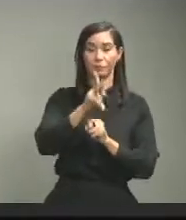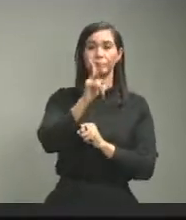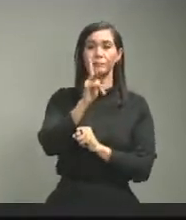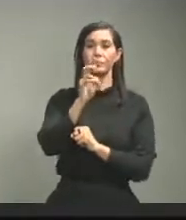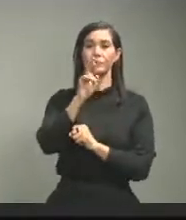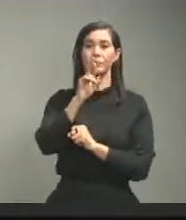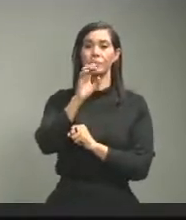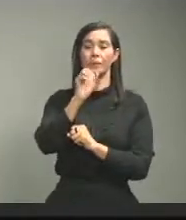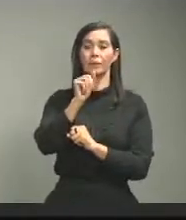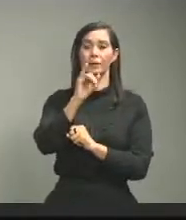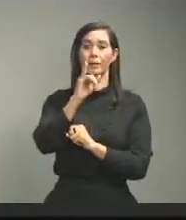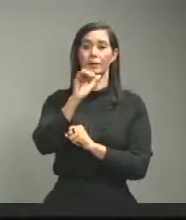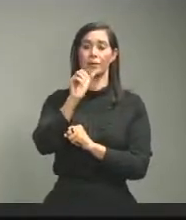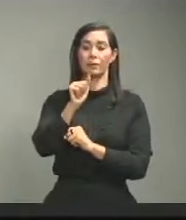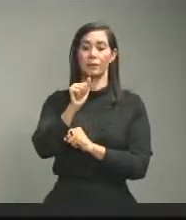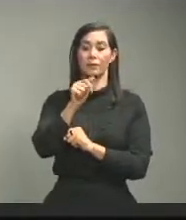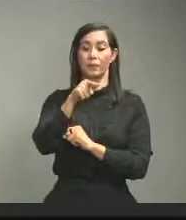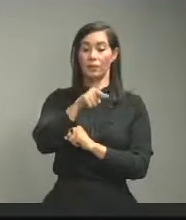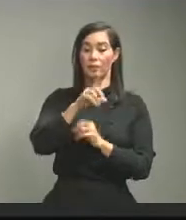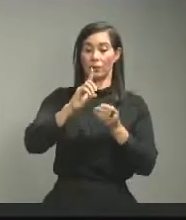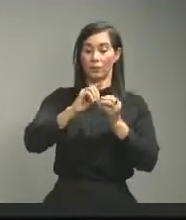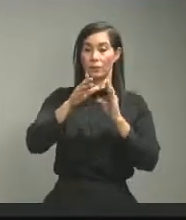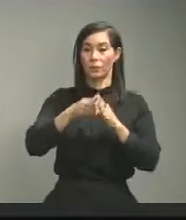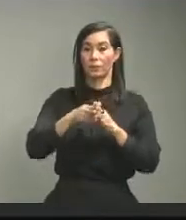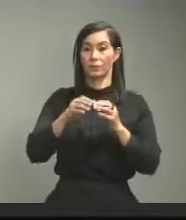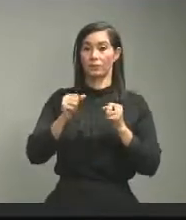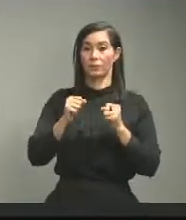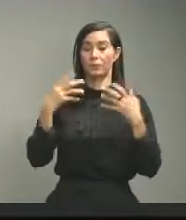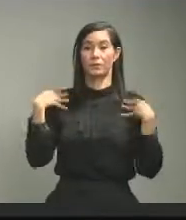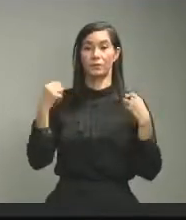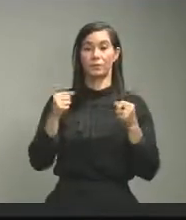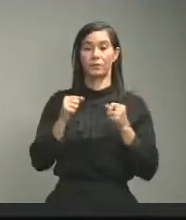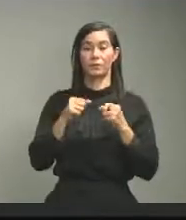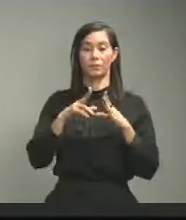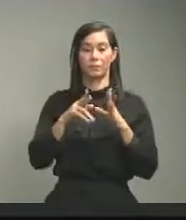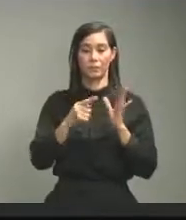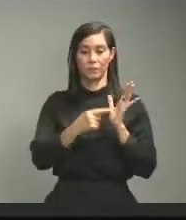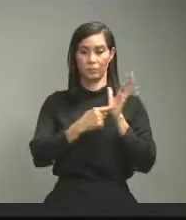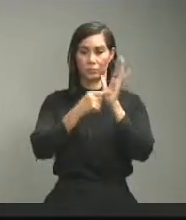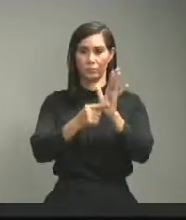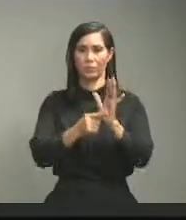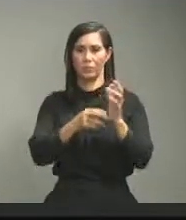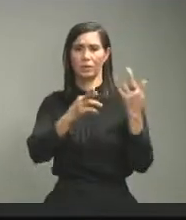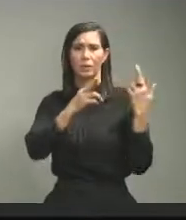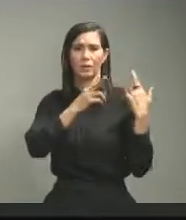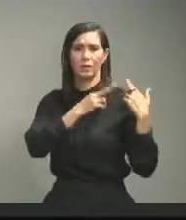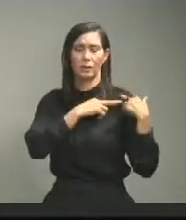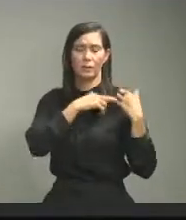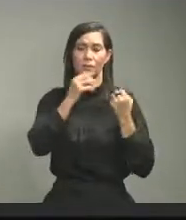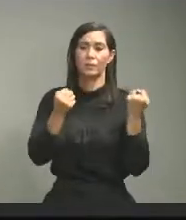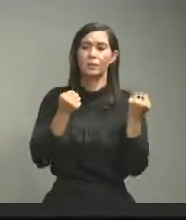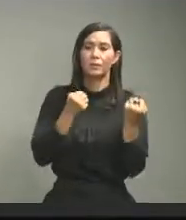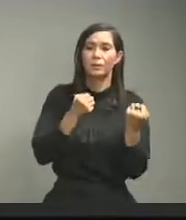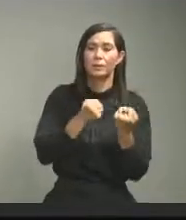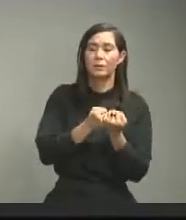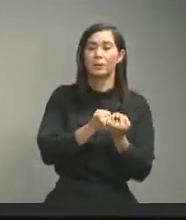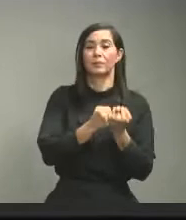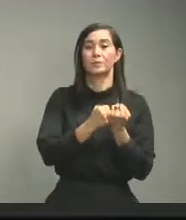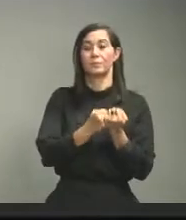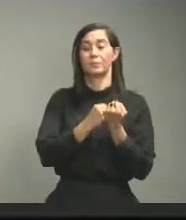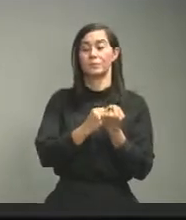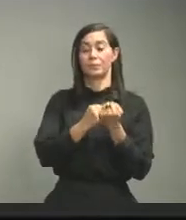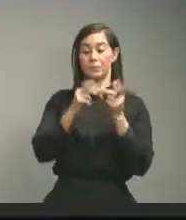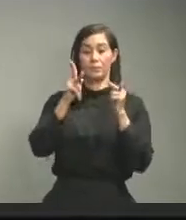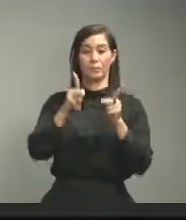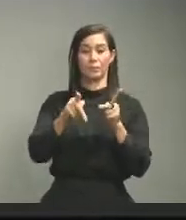cuenta con un director provincial de salud pública que dé la cara ante las personas que están padeciendo